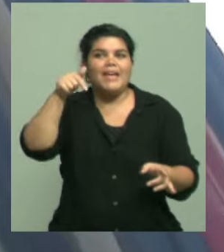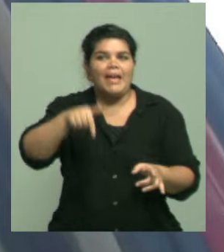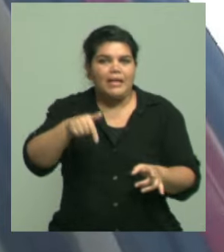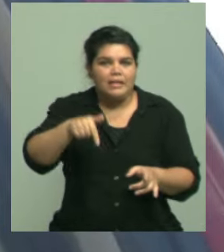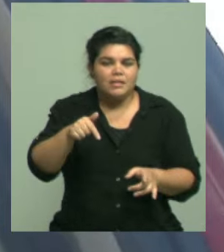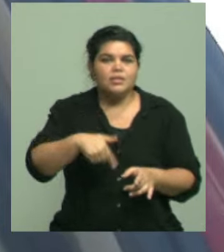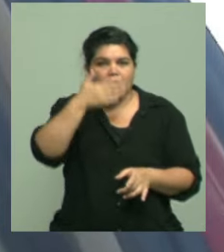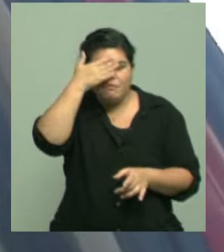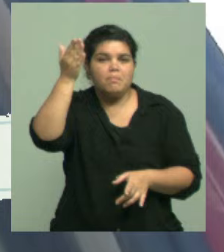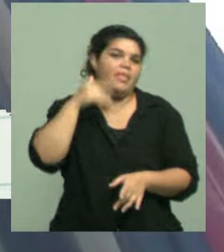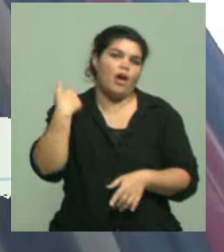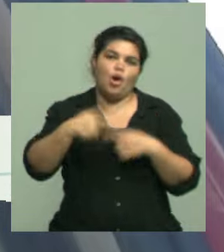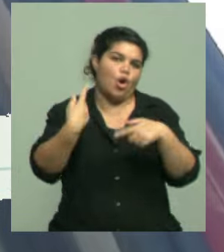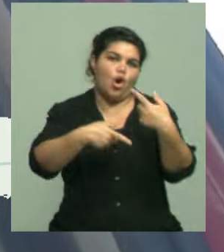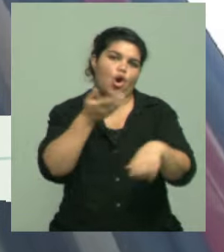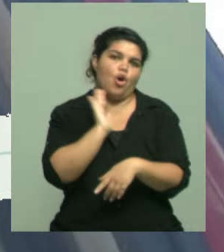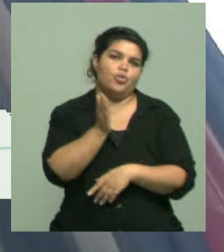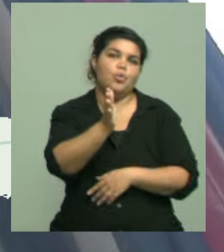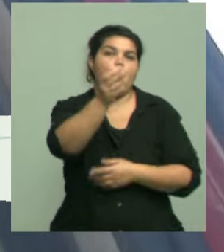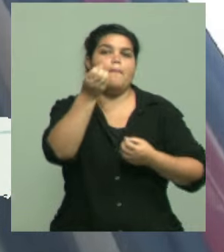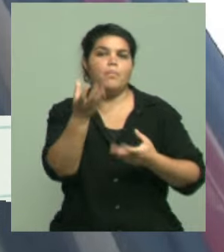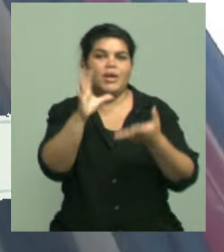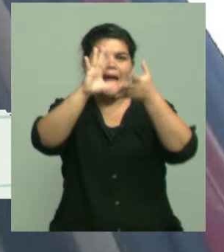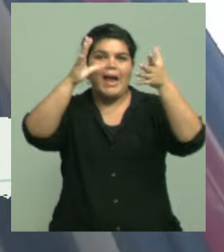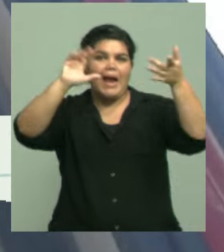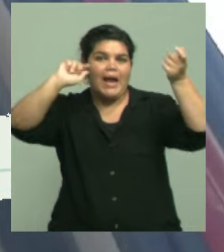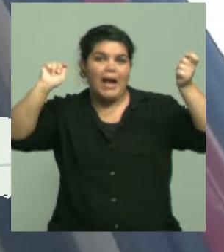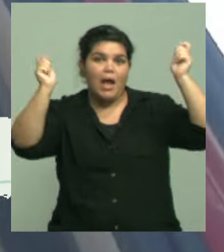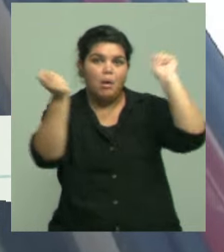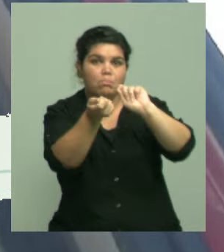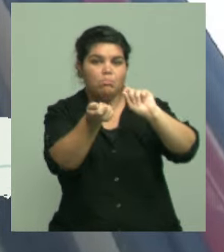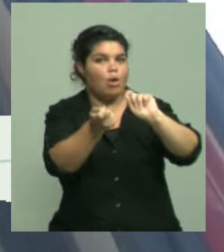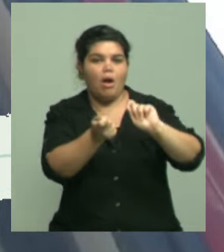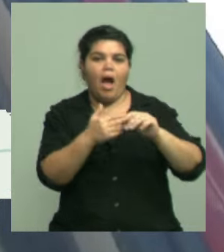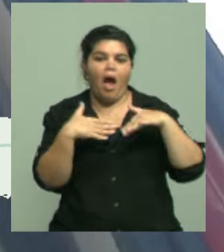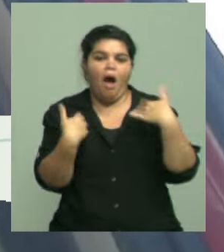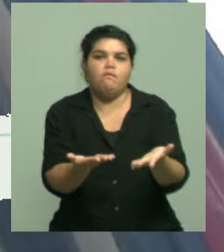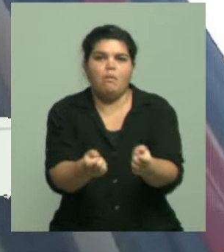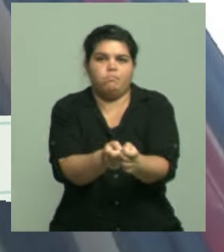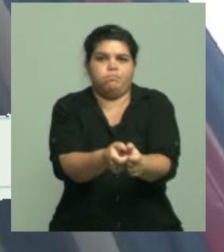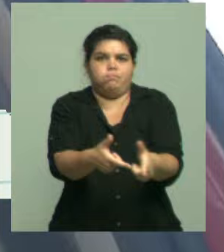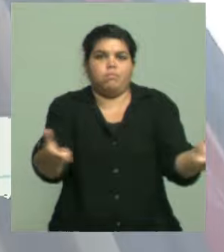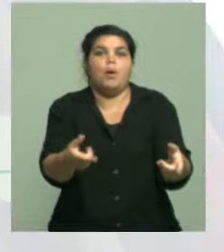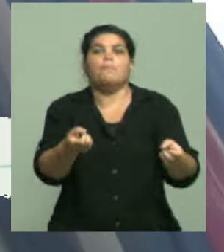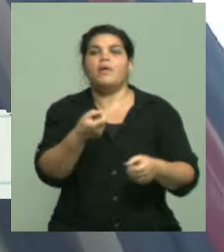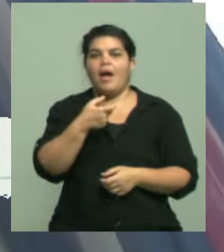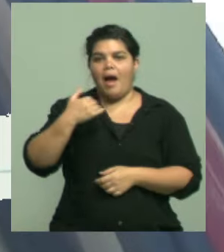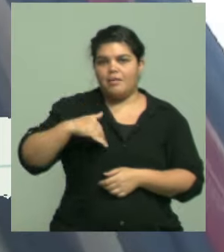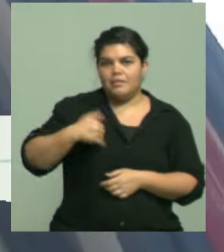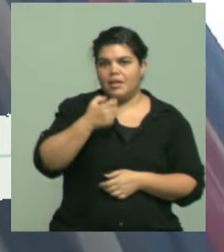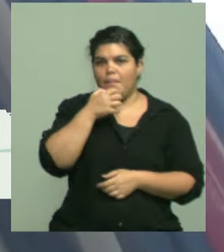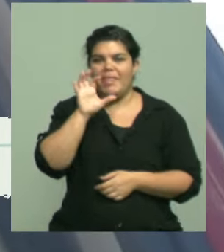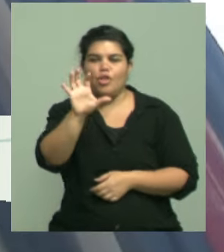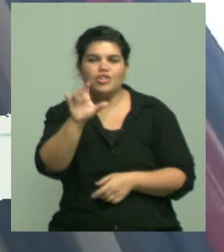en nuestro territorio debido al cambio climático, porque la Argentina y Mendoza se está tropicalizando. A nivel